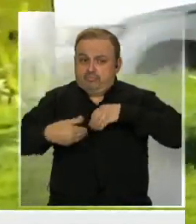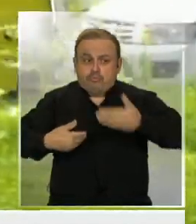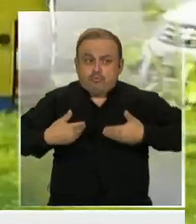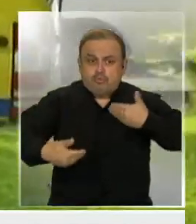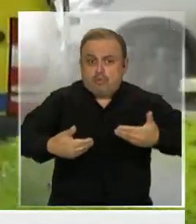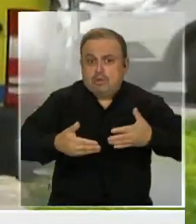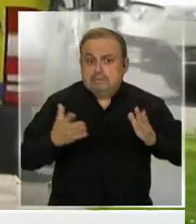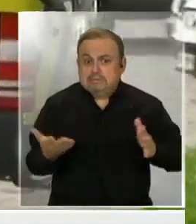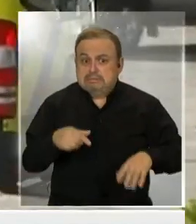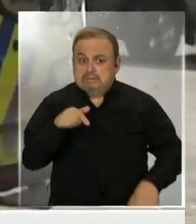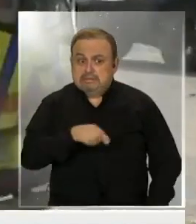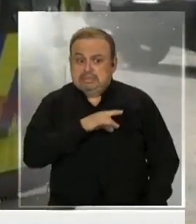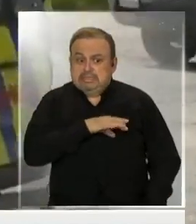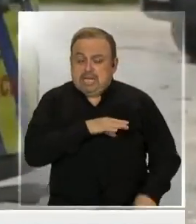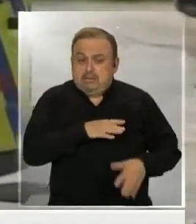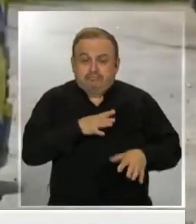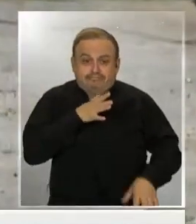personas en territorio nacional.